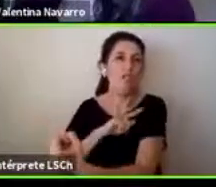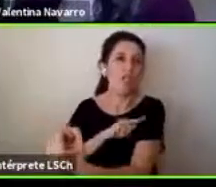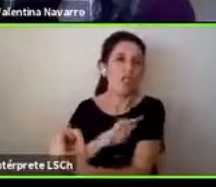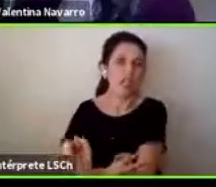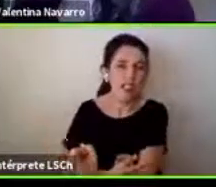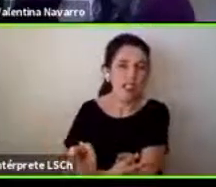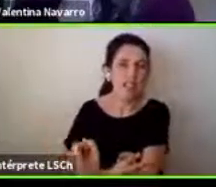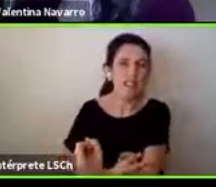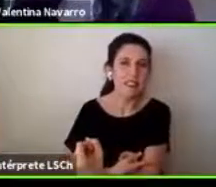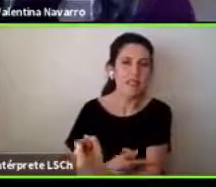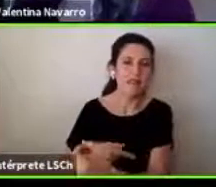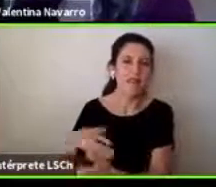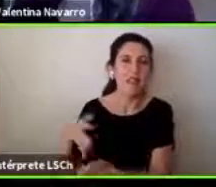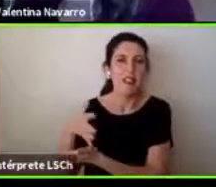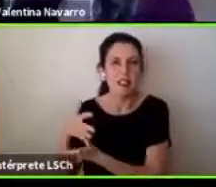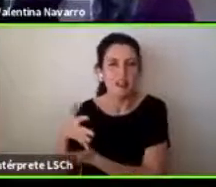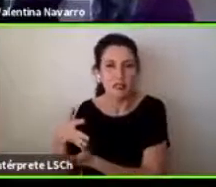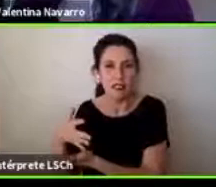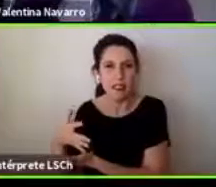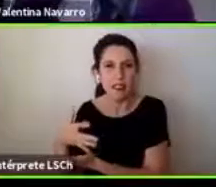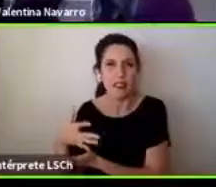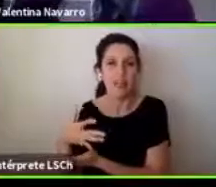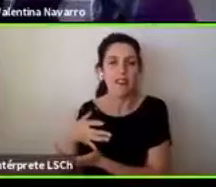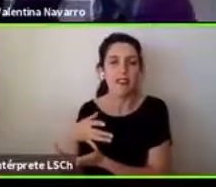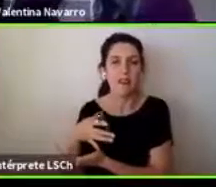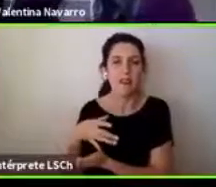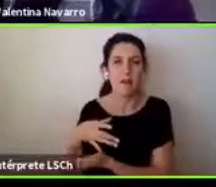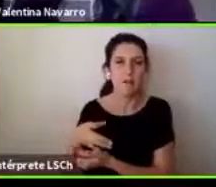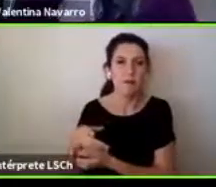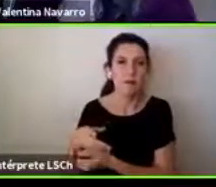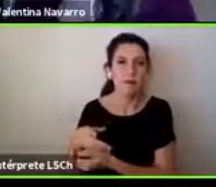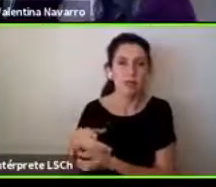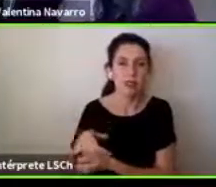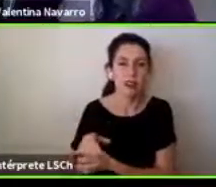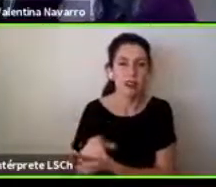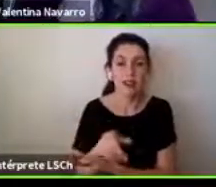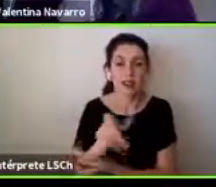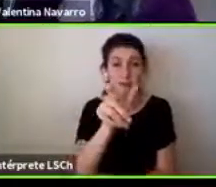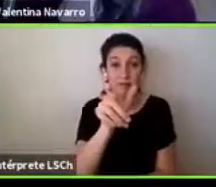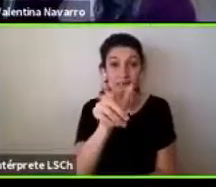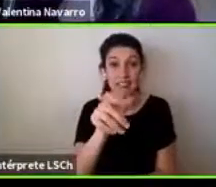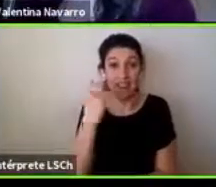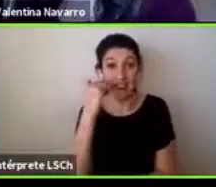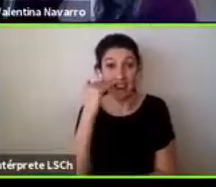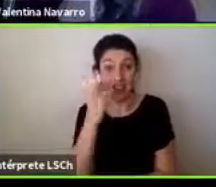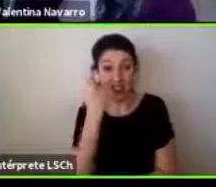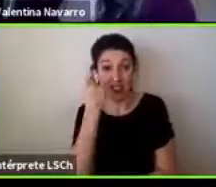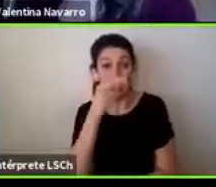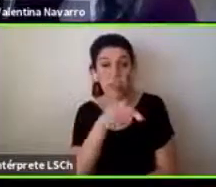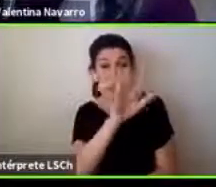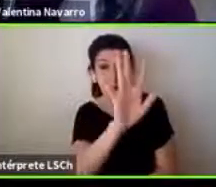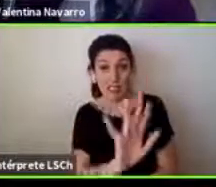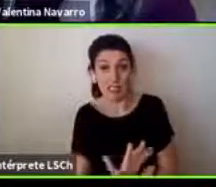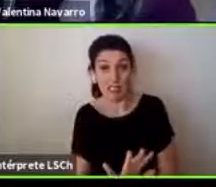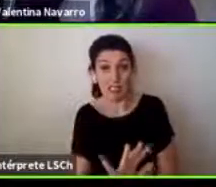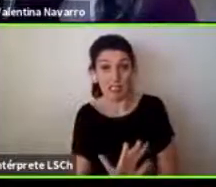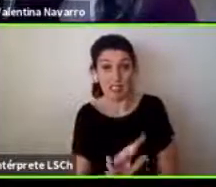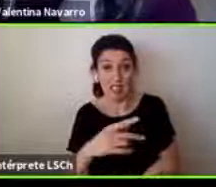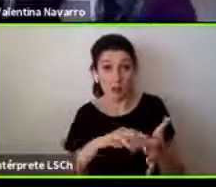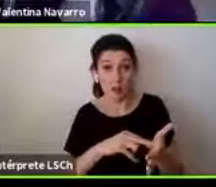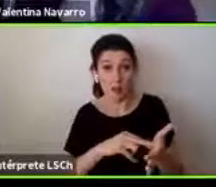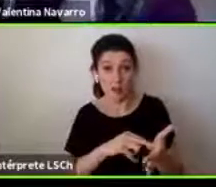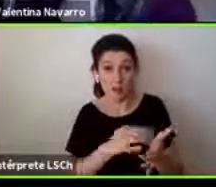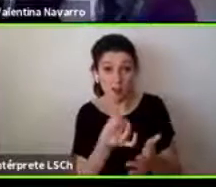hay que entender a los niños no solamente desde sus síntomas y sabíamos entonces que teníamos que seleccionar la